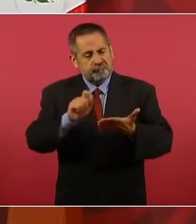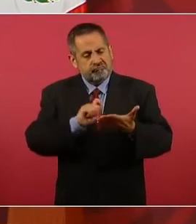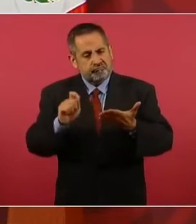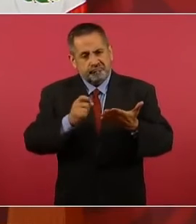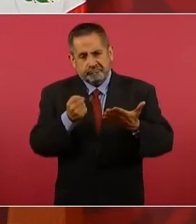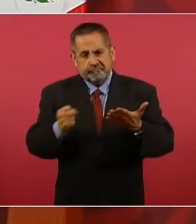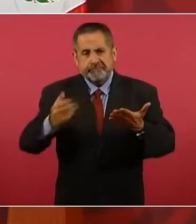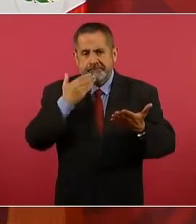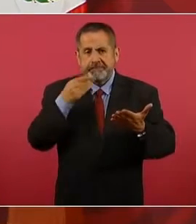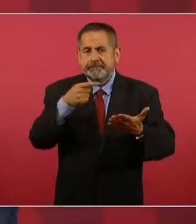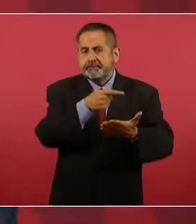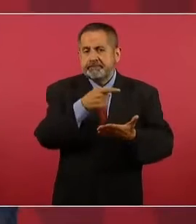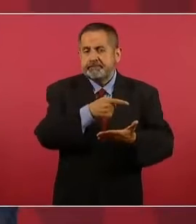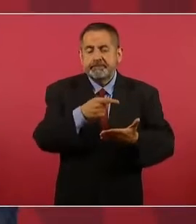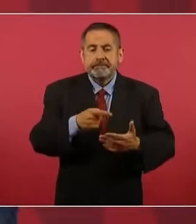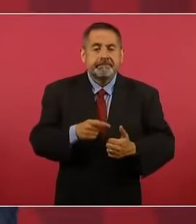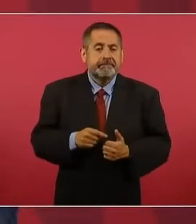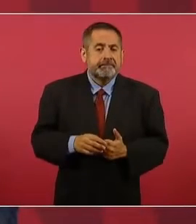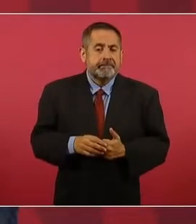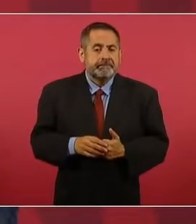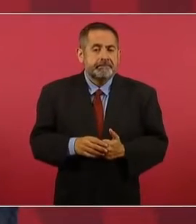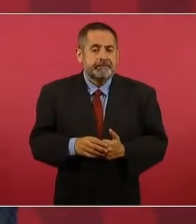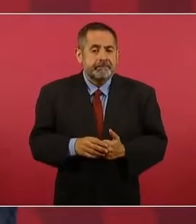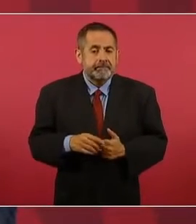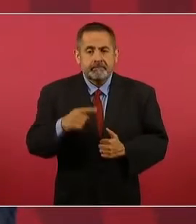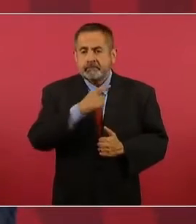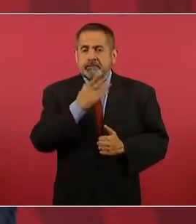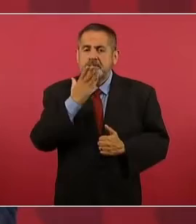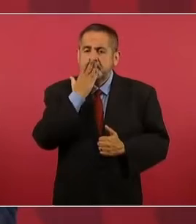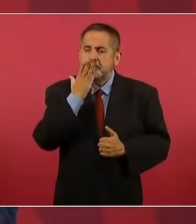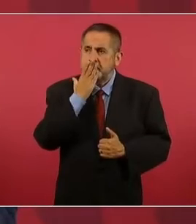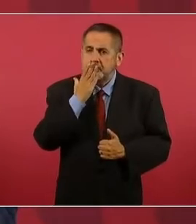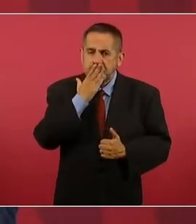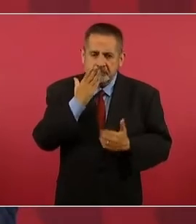Sonora.